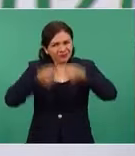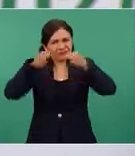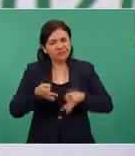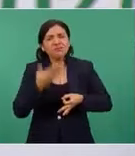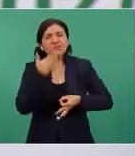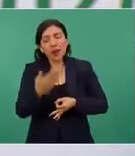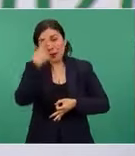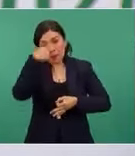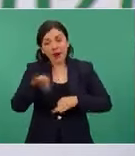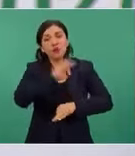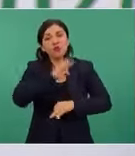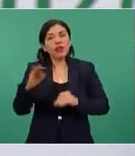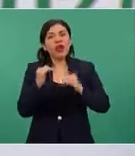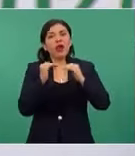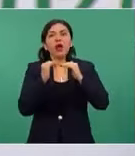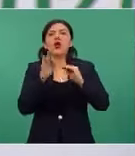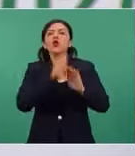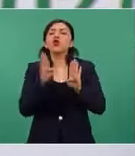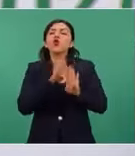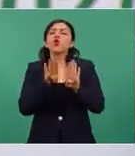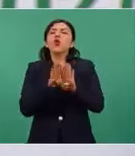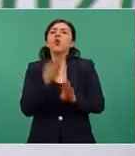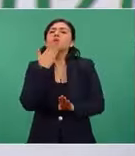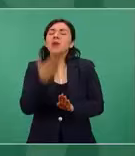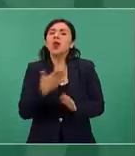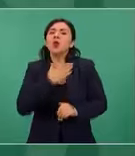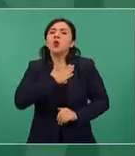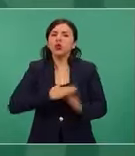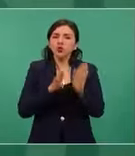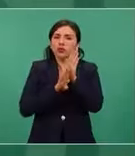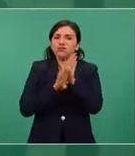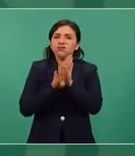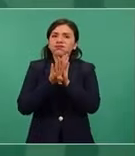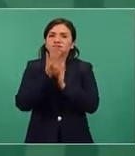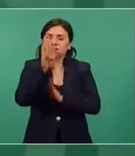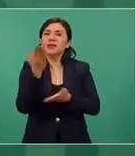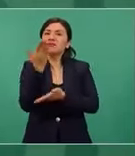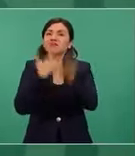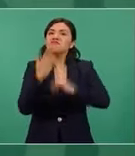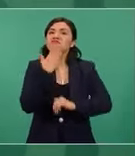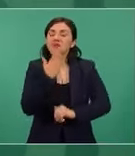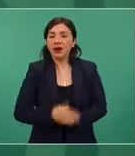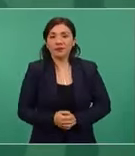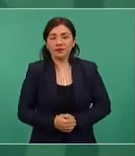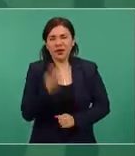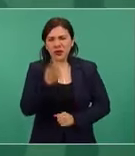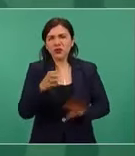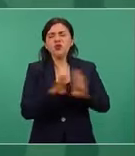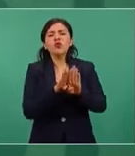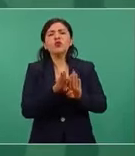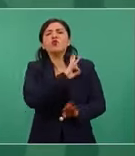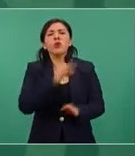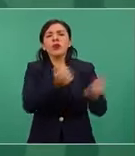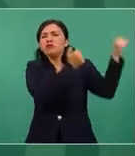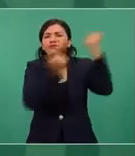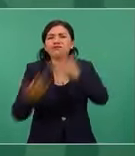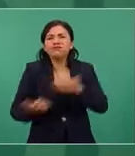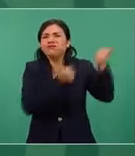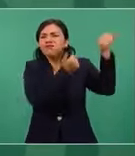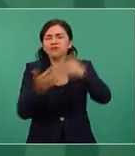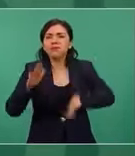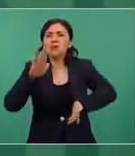para un crecimiento equitativo, exitoso. Cómo fortalecer las cadenas de suministro en la región.